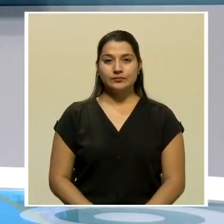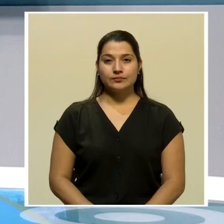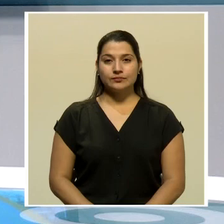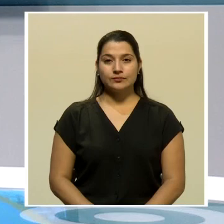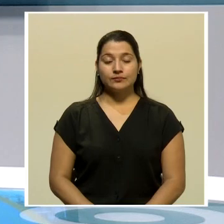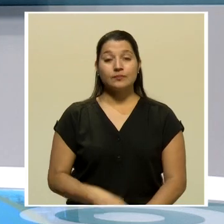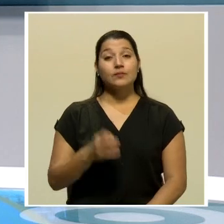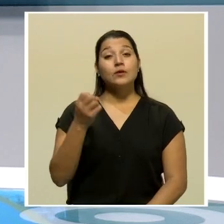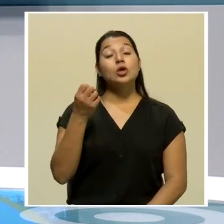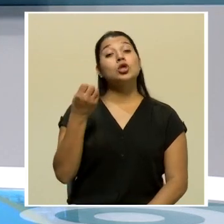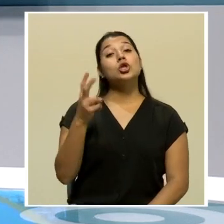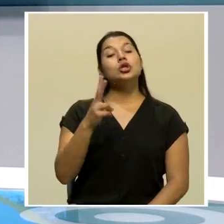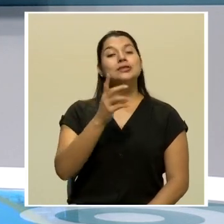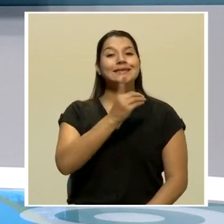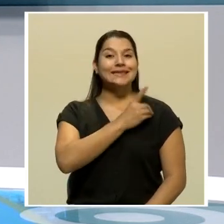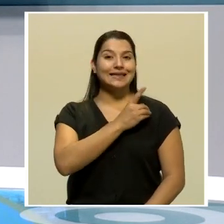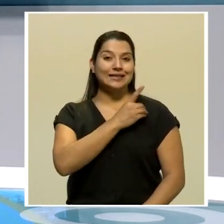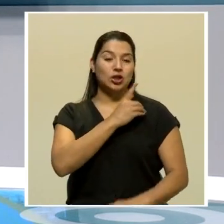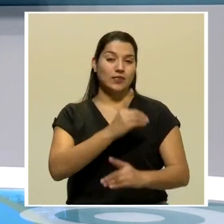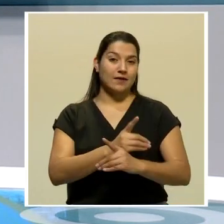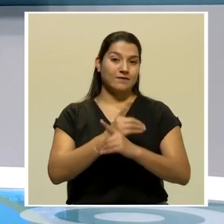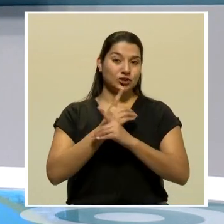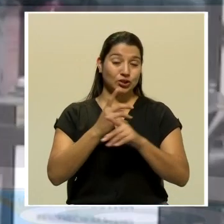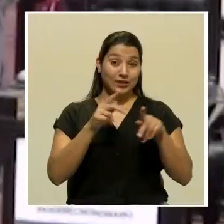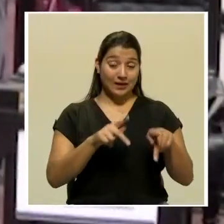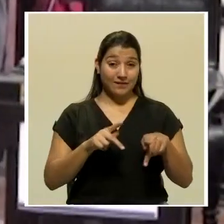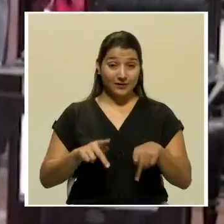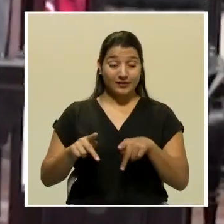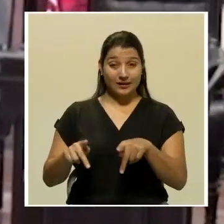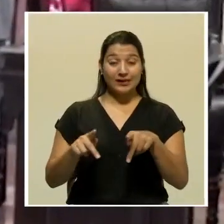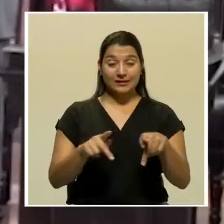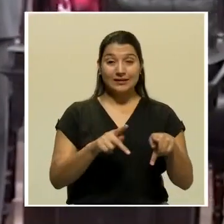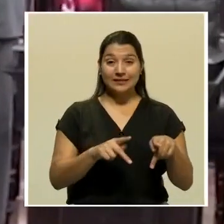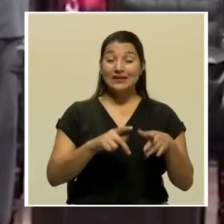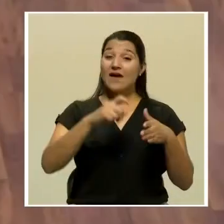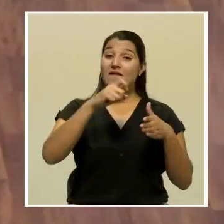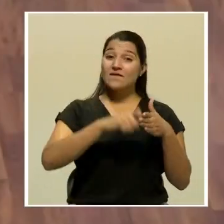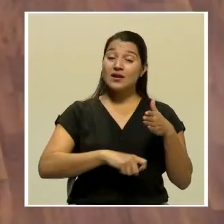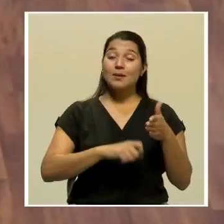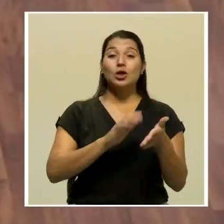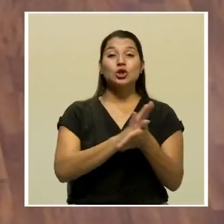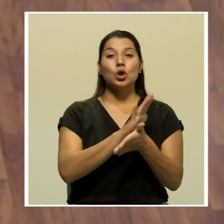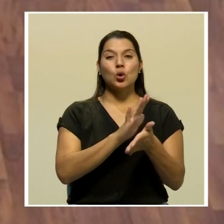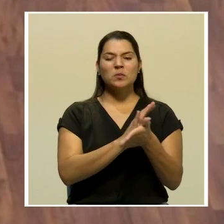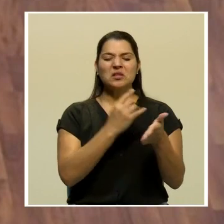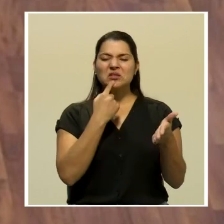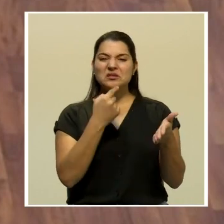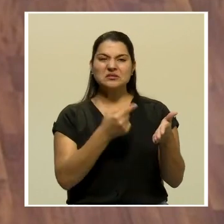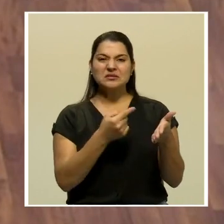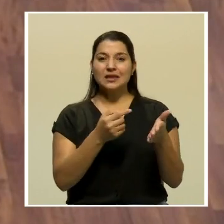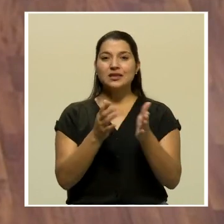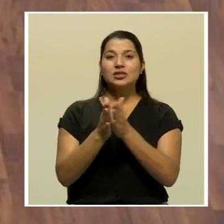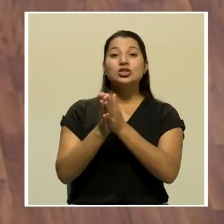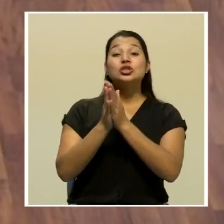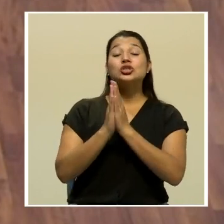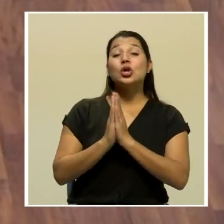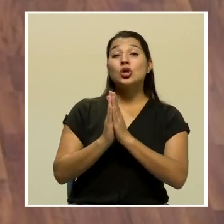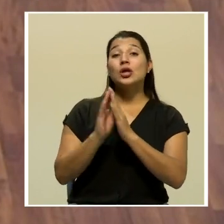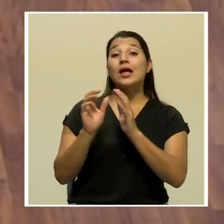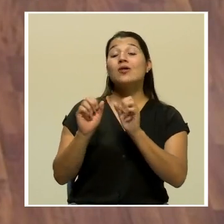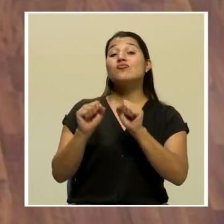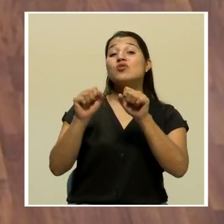12 directores de la Defensoría de los Habitantes firmaron un documento en el que solicitan la